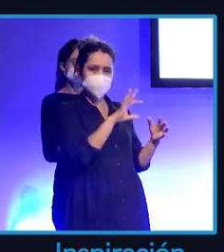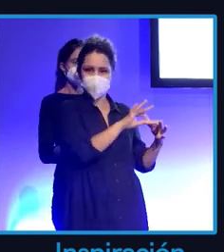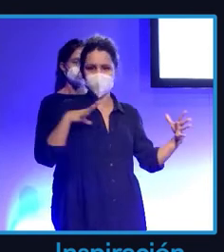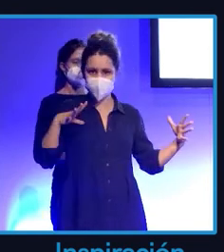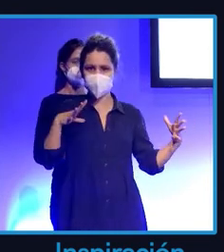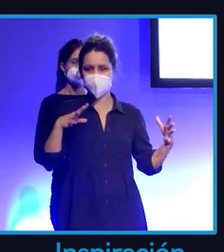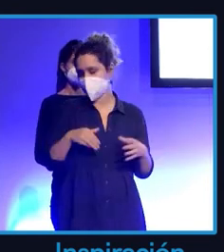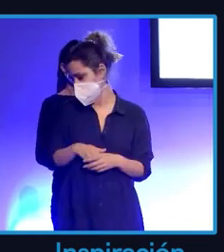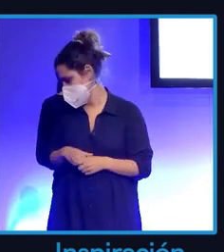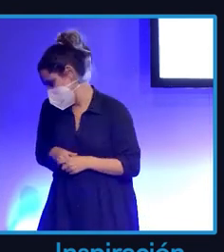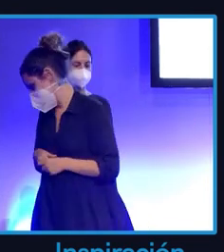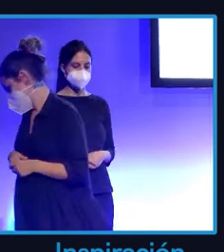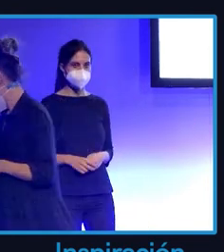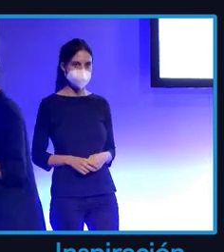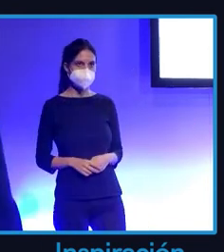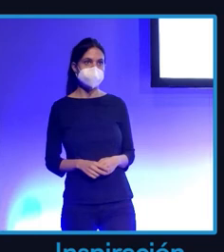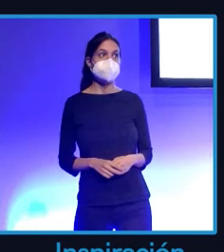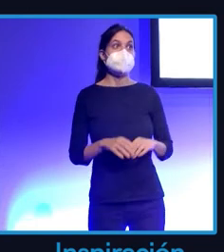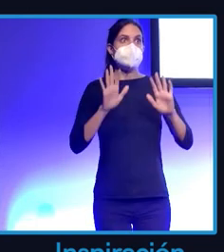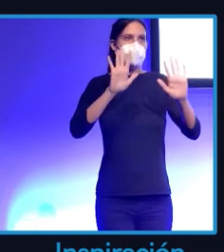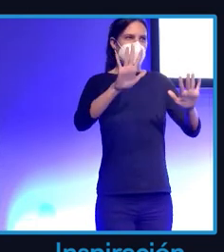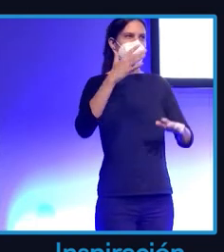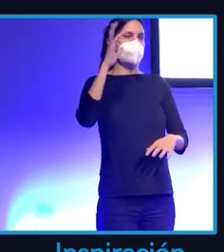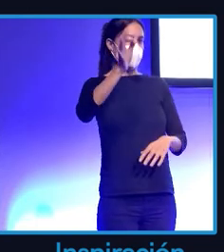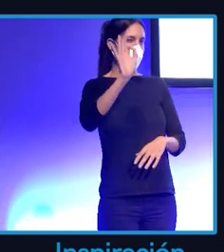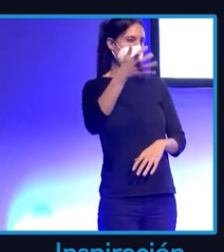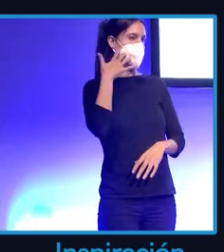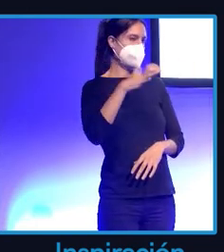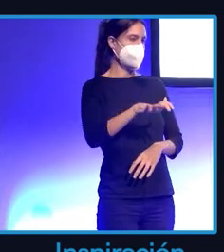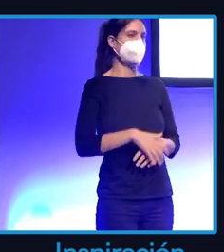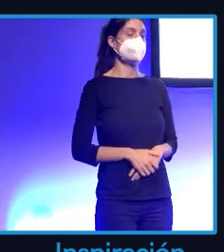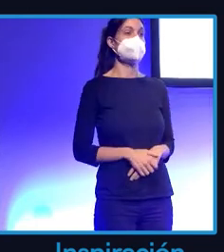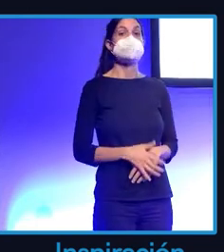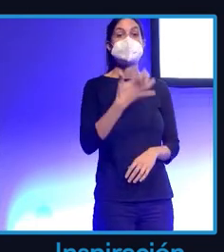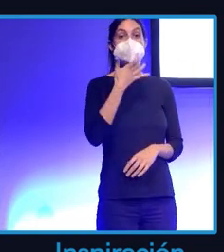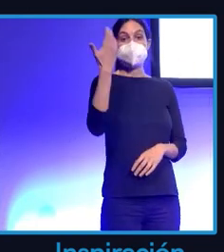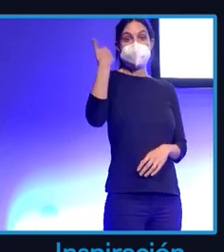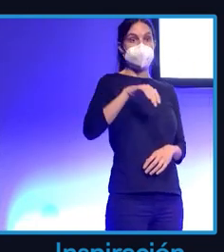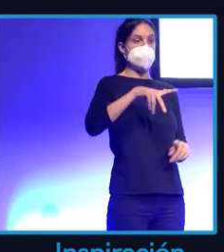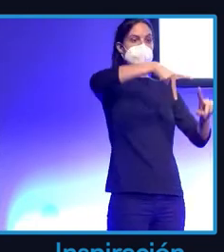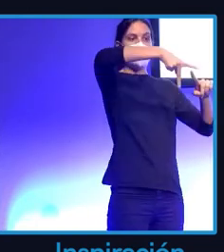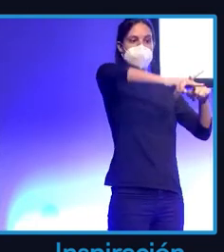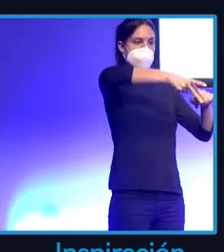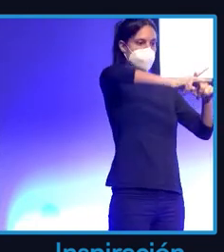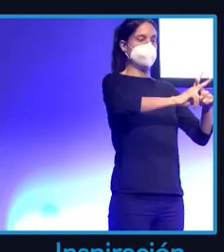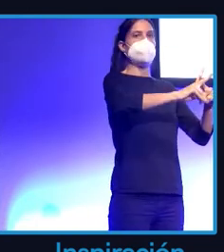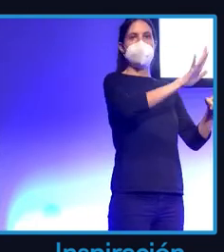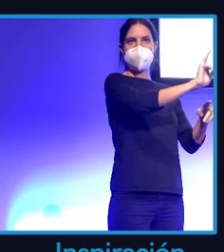comerá, pero es verdad que es raro. Entonces, una vez tenemos la herramienta que nos dice